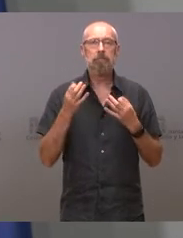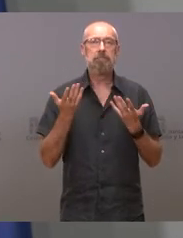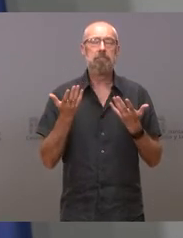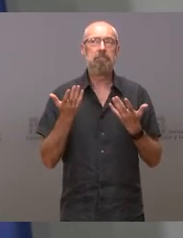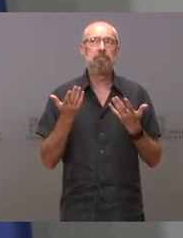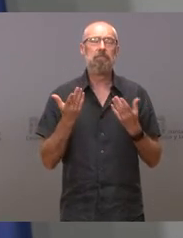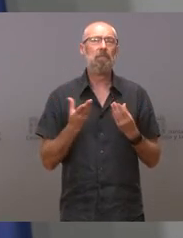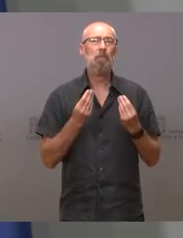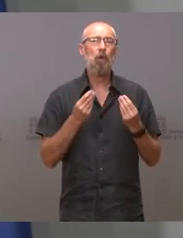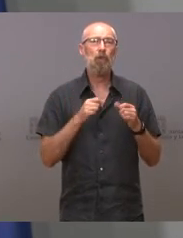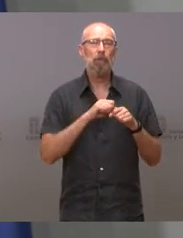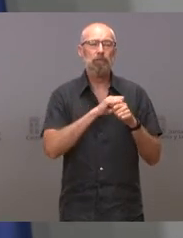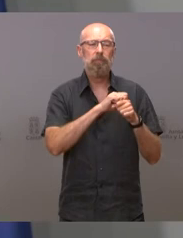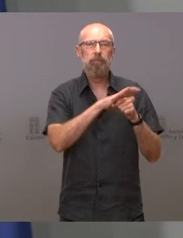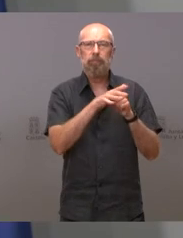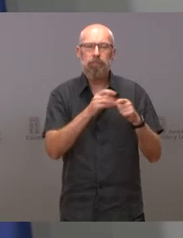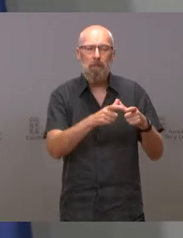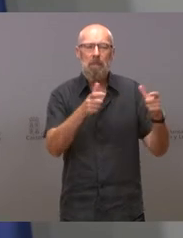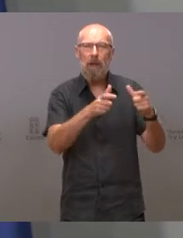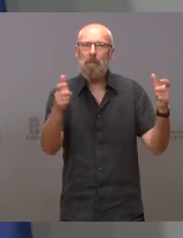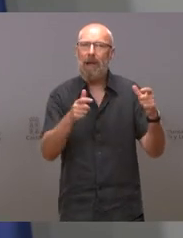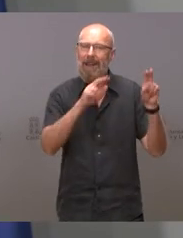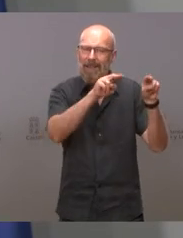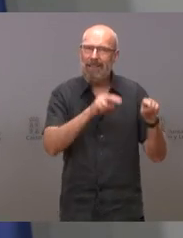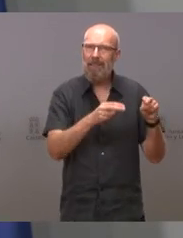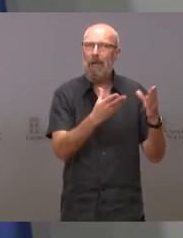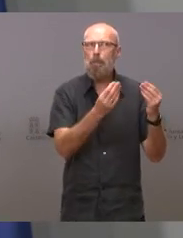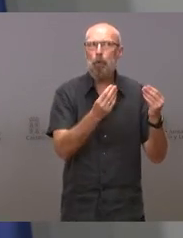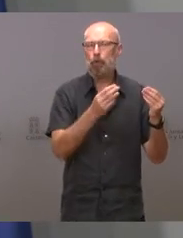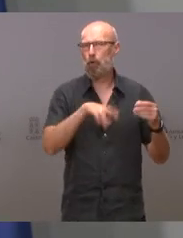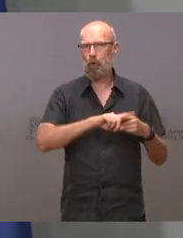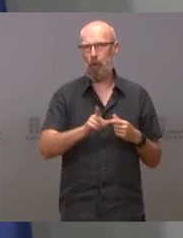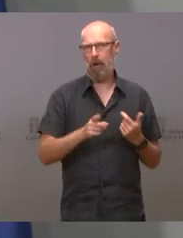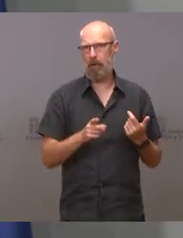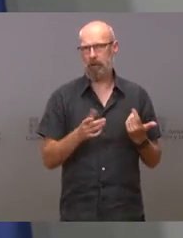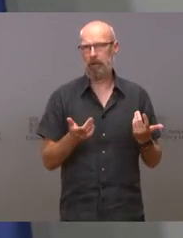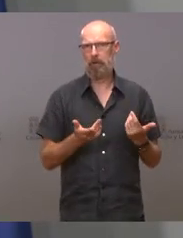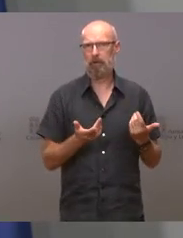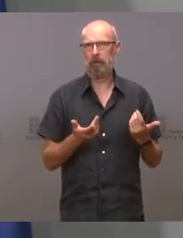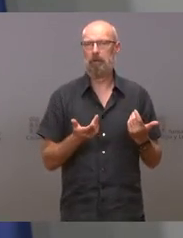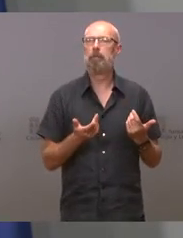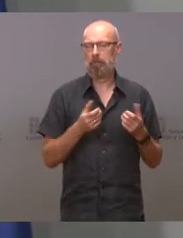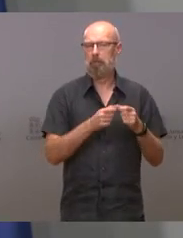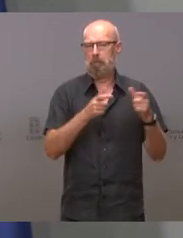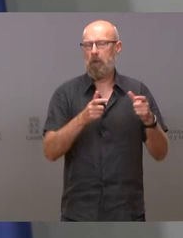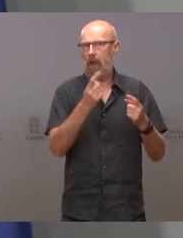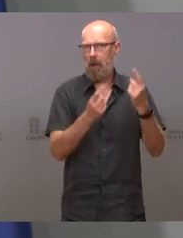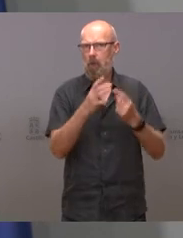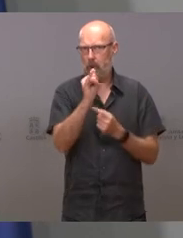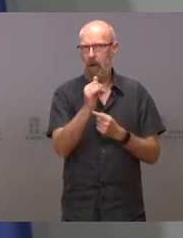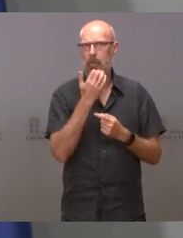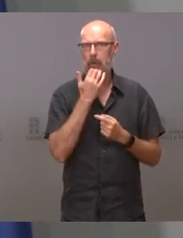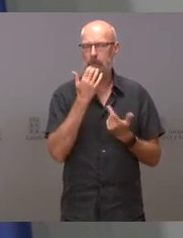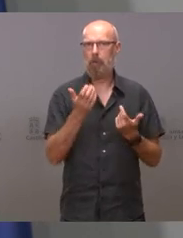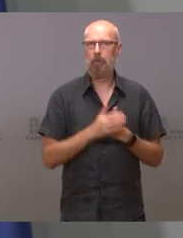incidencia en las residencias excesivo. Es verdad que hay brote, ya saben que una residencia en un caso es un